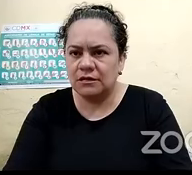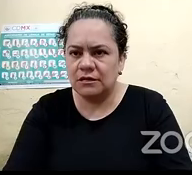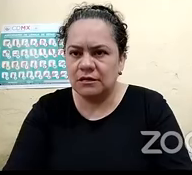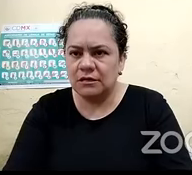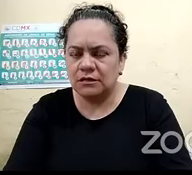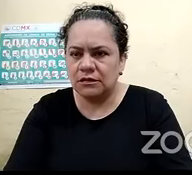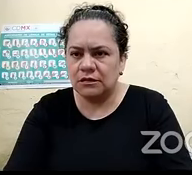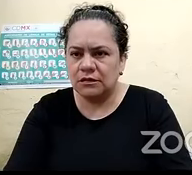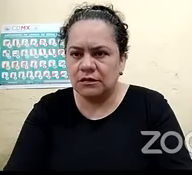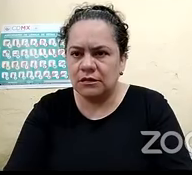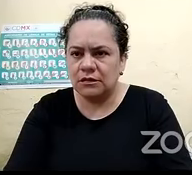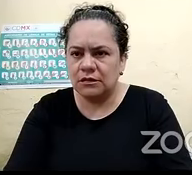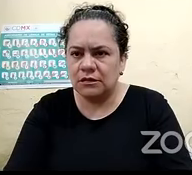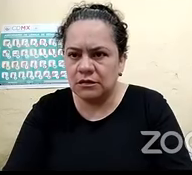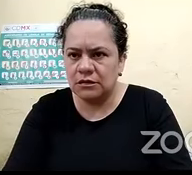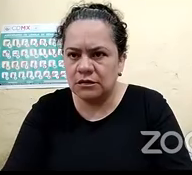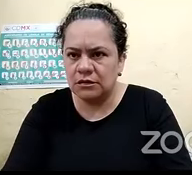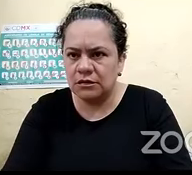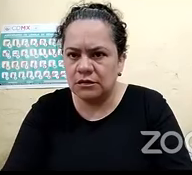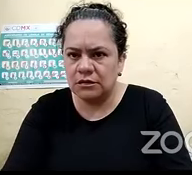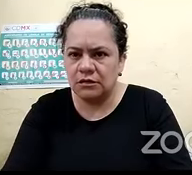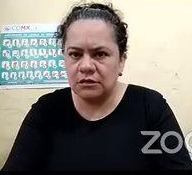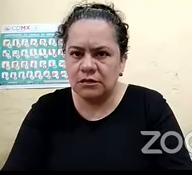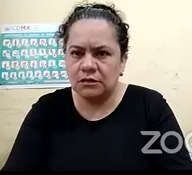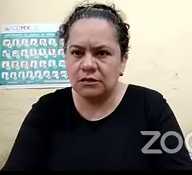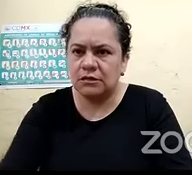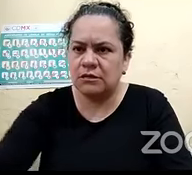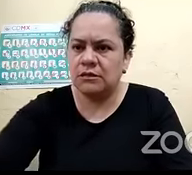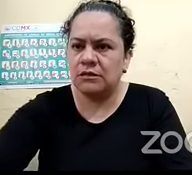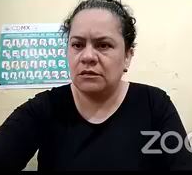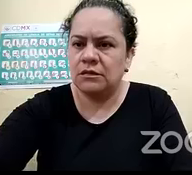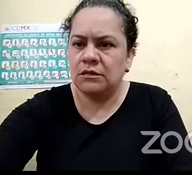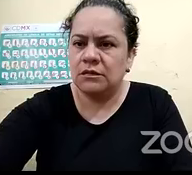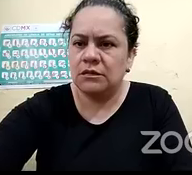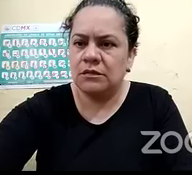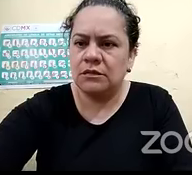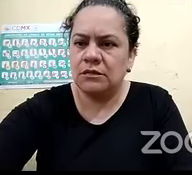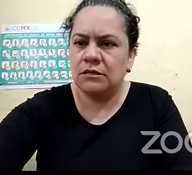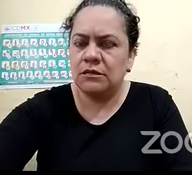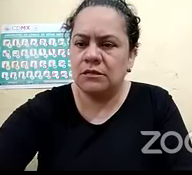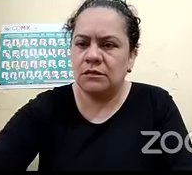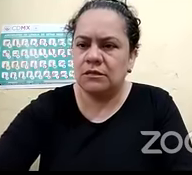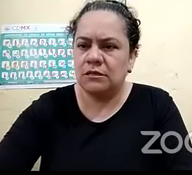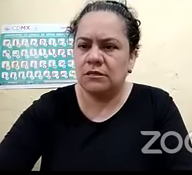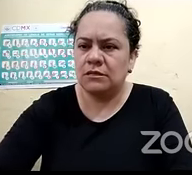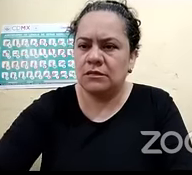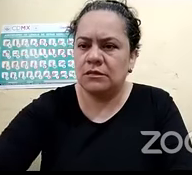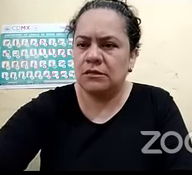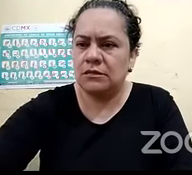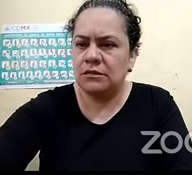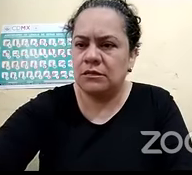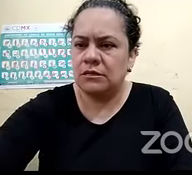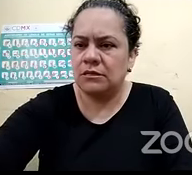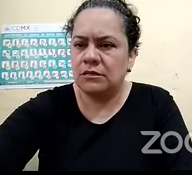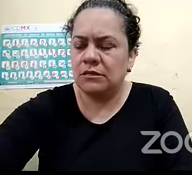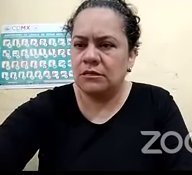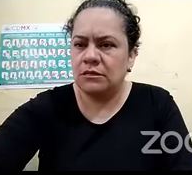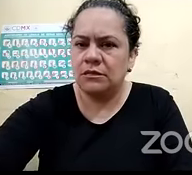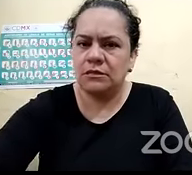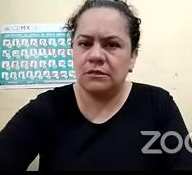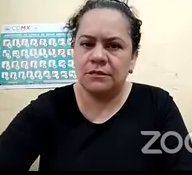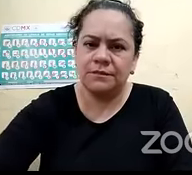Roca excelente saludos desde San Luis Potosí David Alvores la norma actual sugiere que las personas con